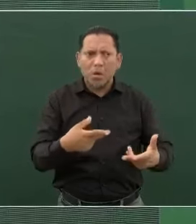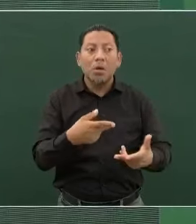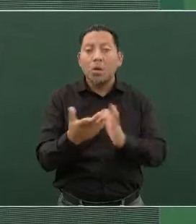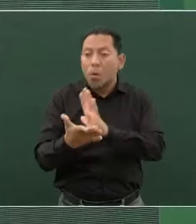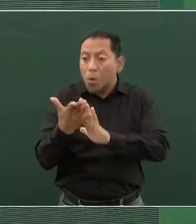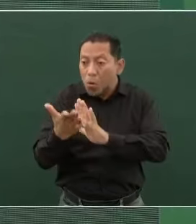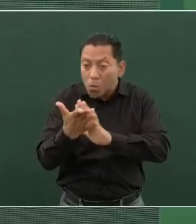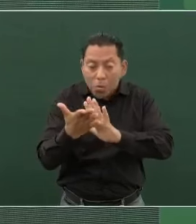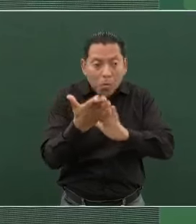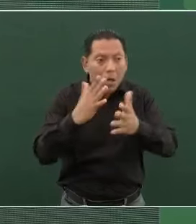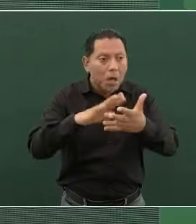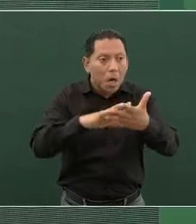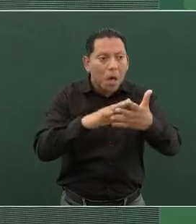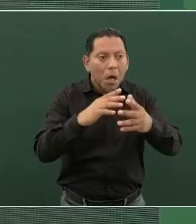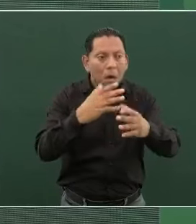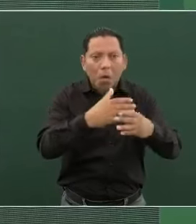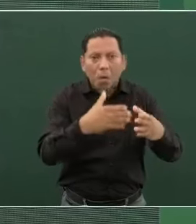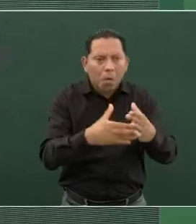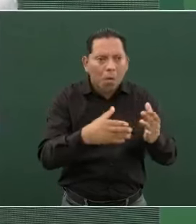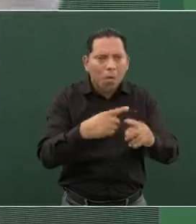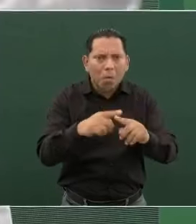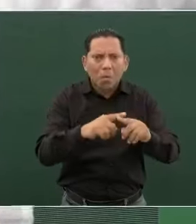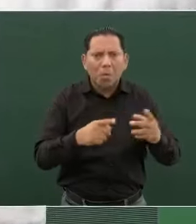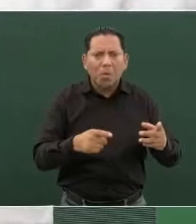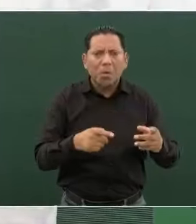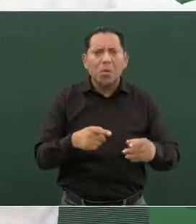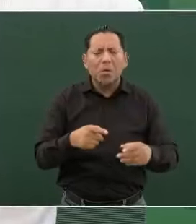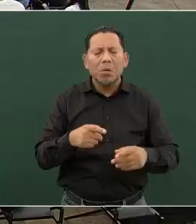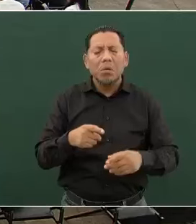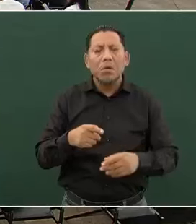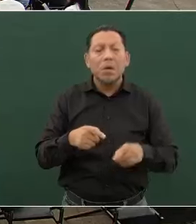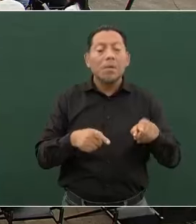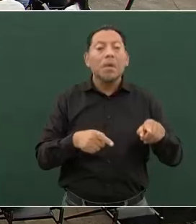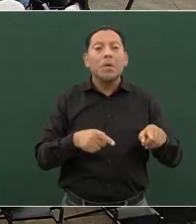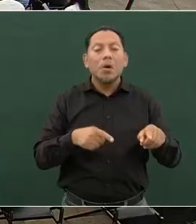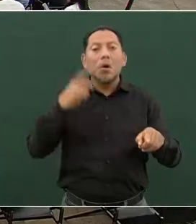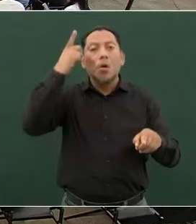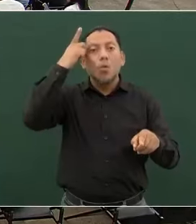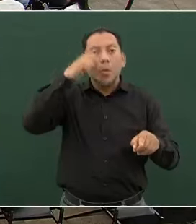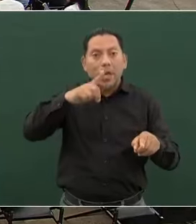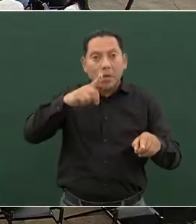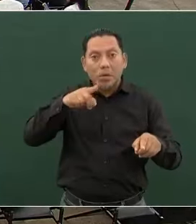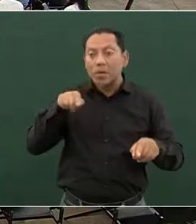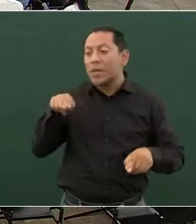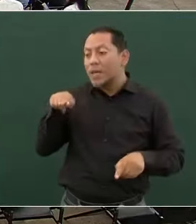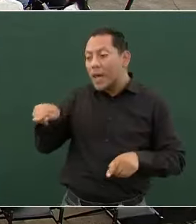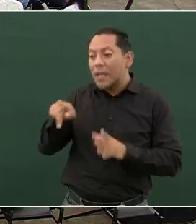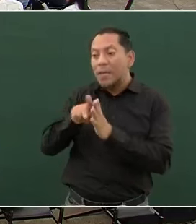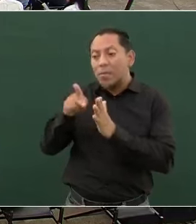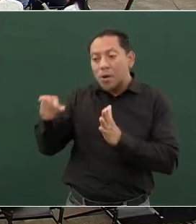Los medios más famosos.